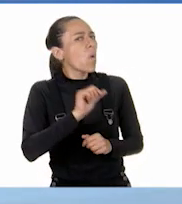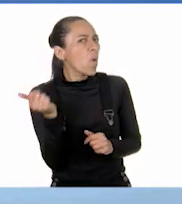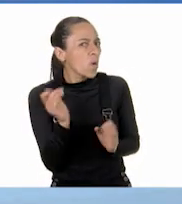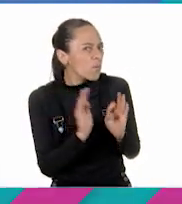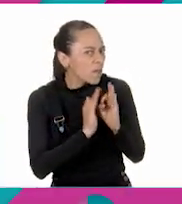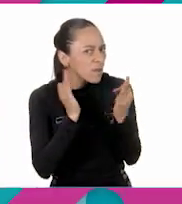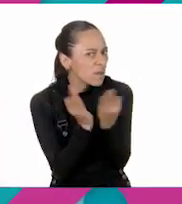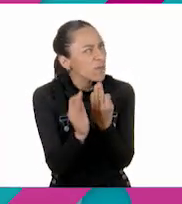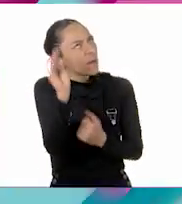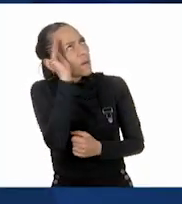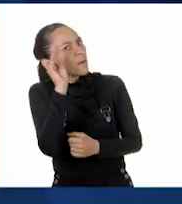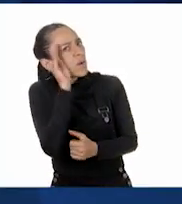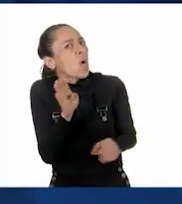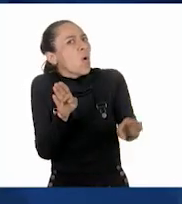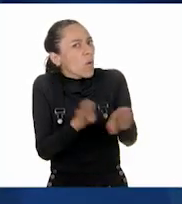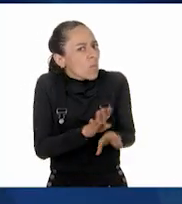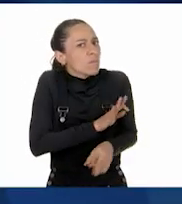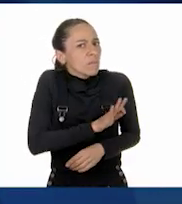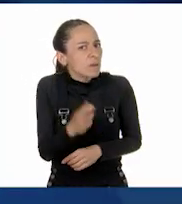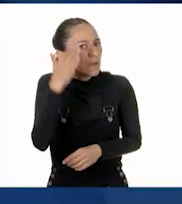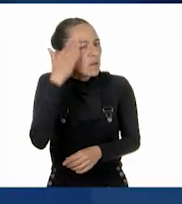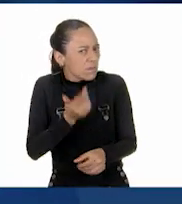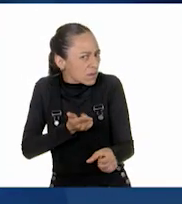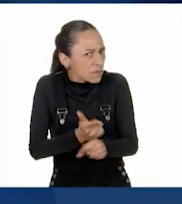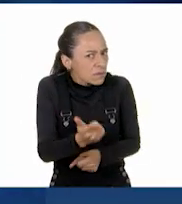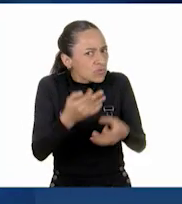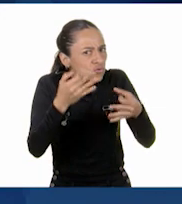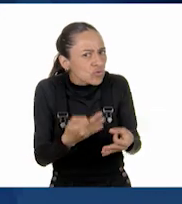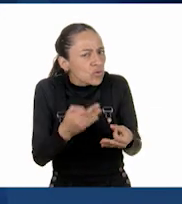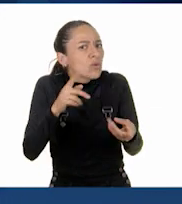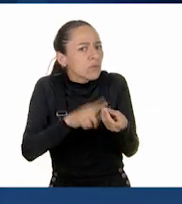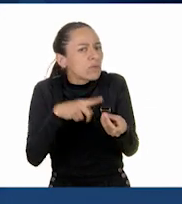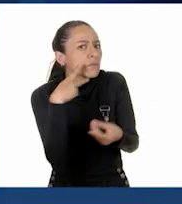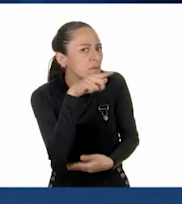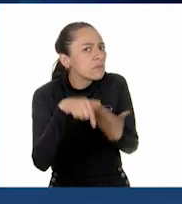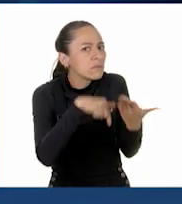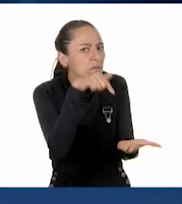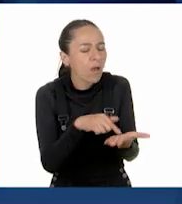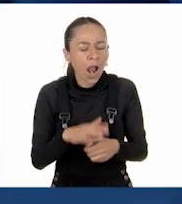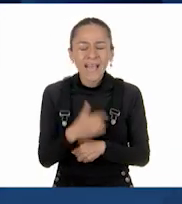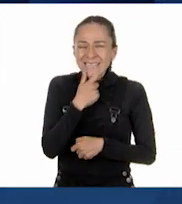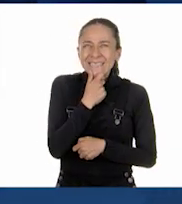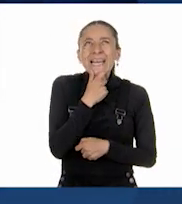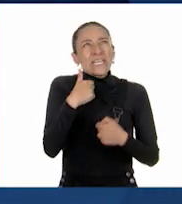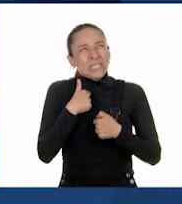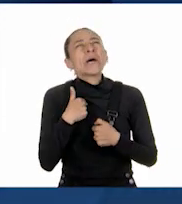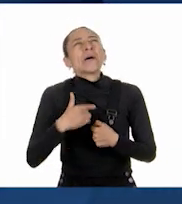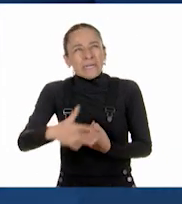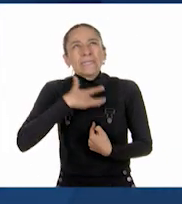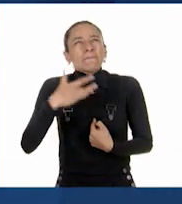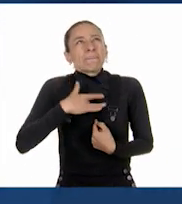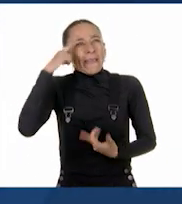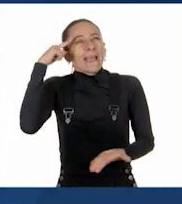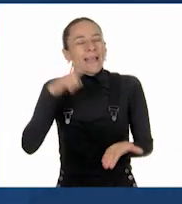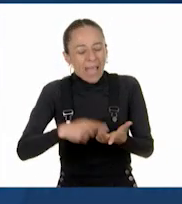Yo opino que es hora de que María piense otra vez porque mi cerebro ya se agotó.